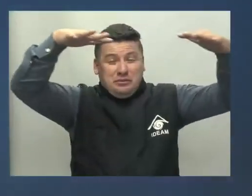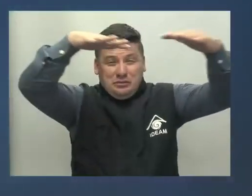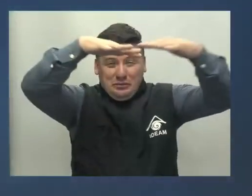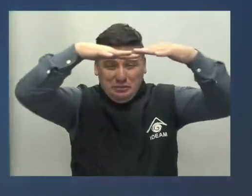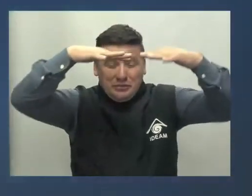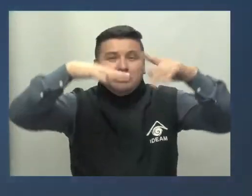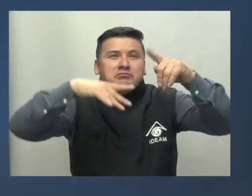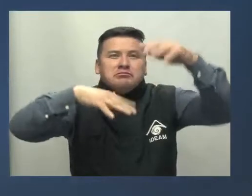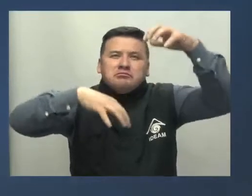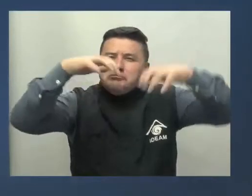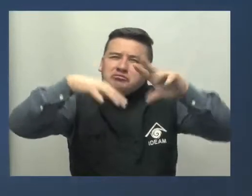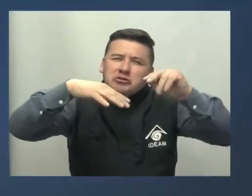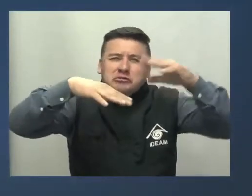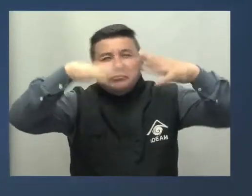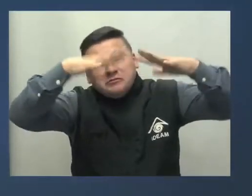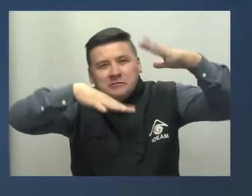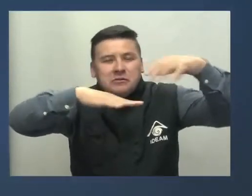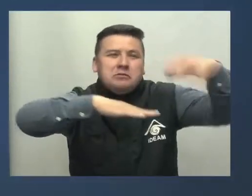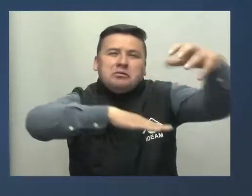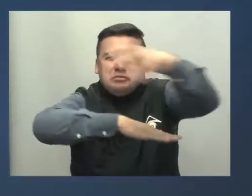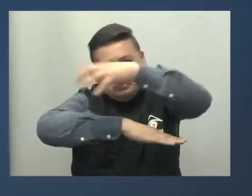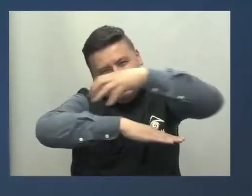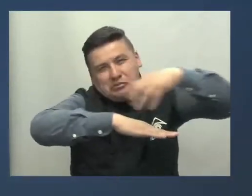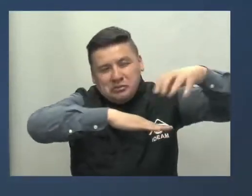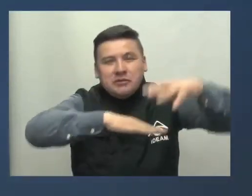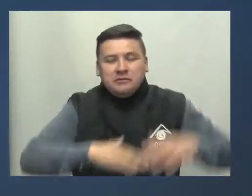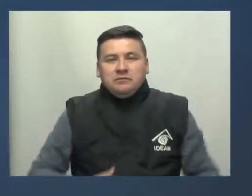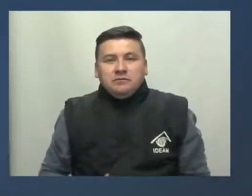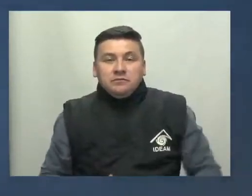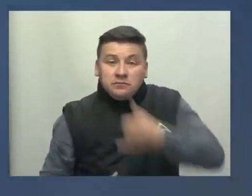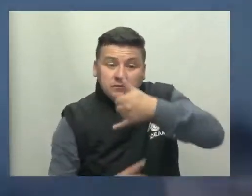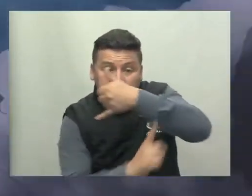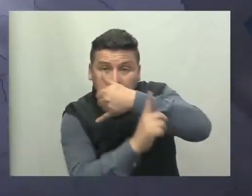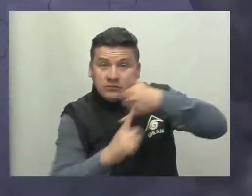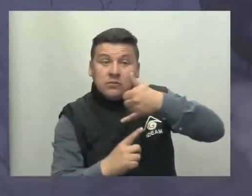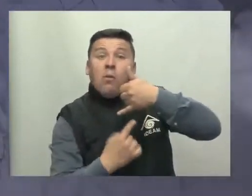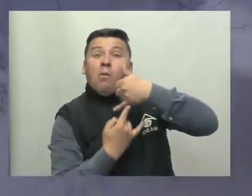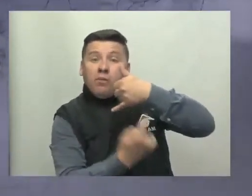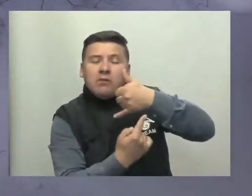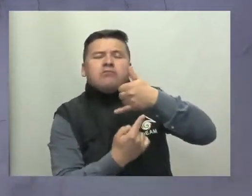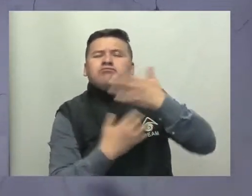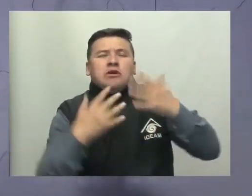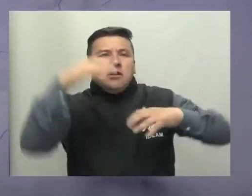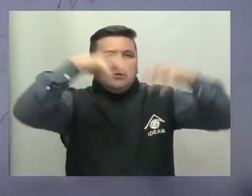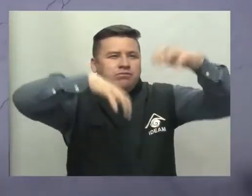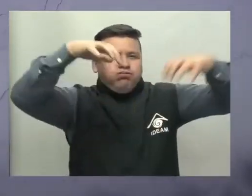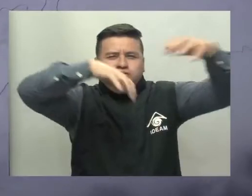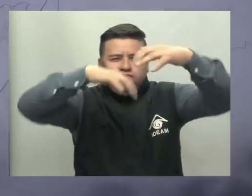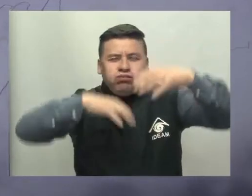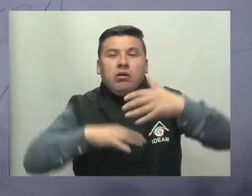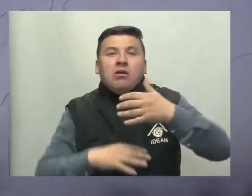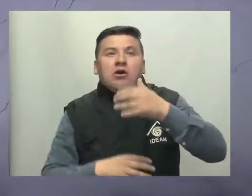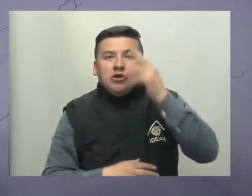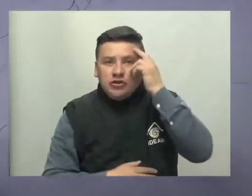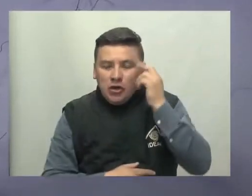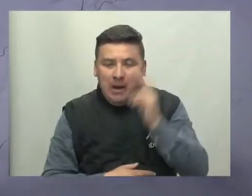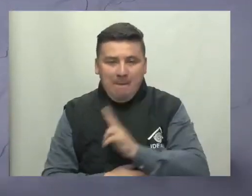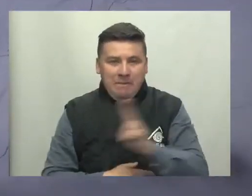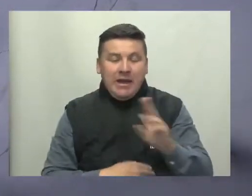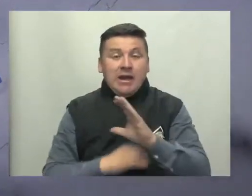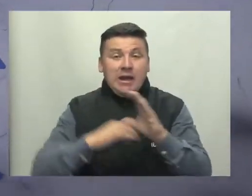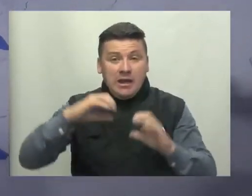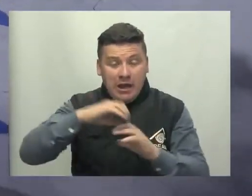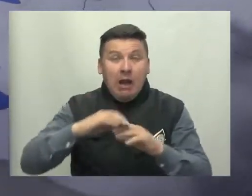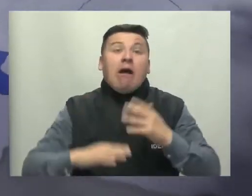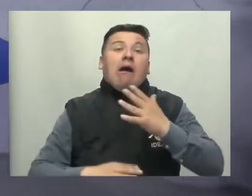nubosidad sin descartar lloviznas dispersas en los alrededores. En el litoral del Pacífico se esperan lluvias en las costas del Chocó,